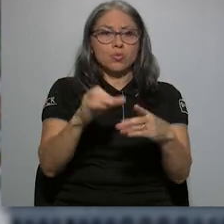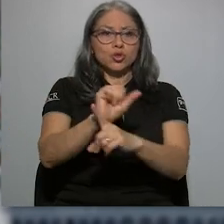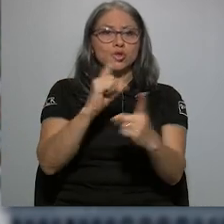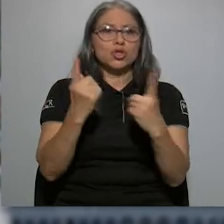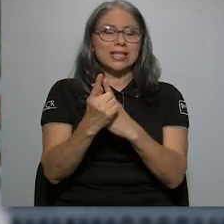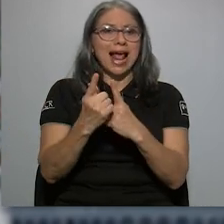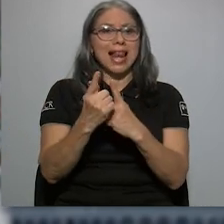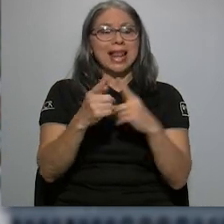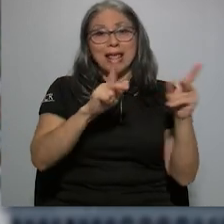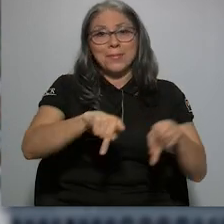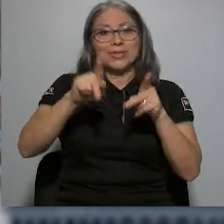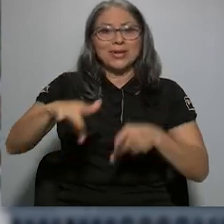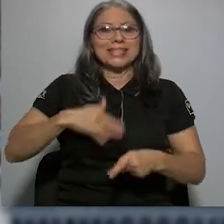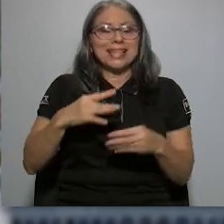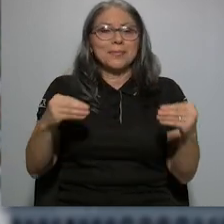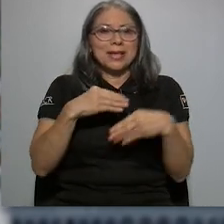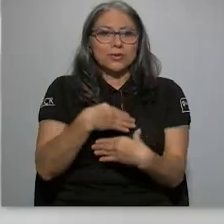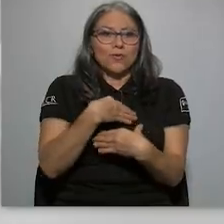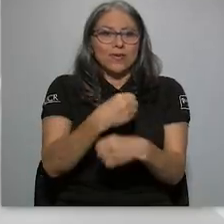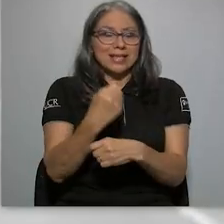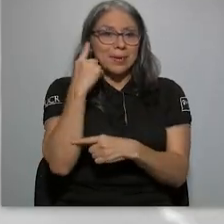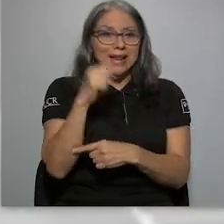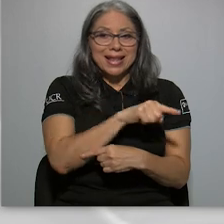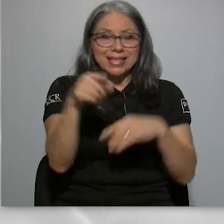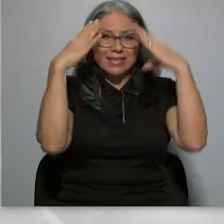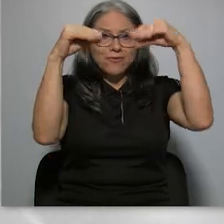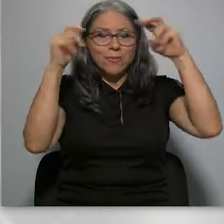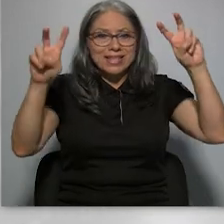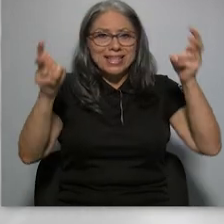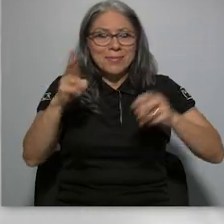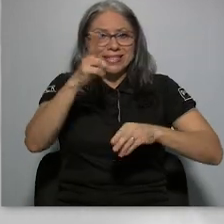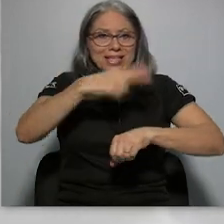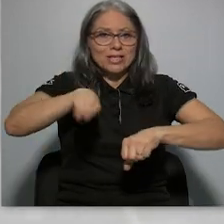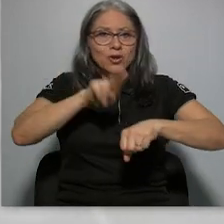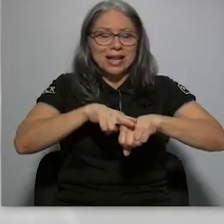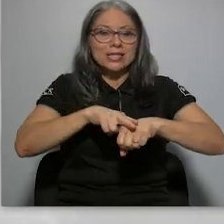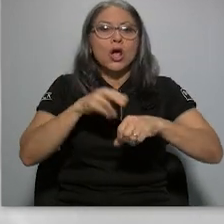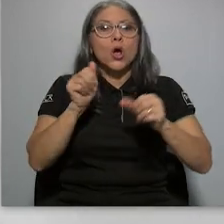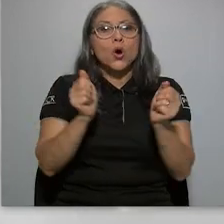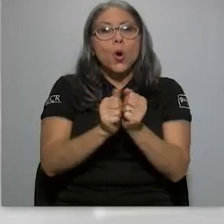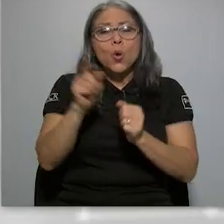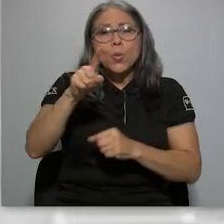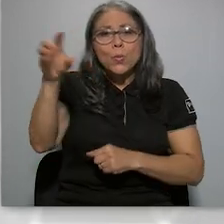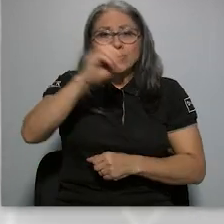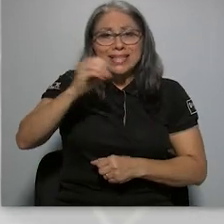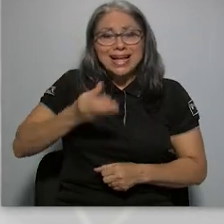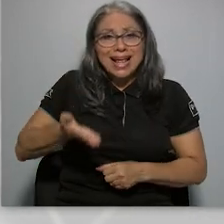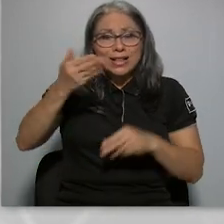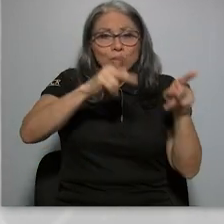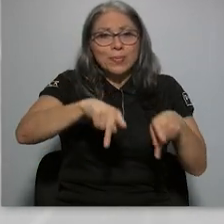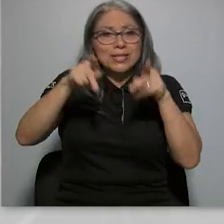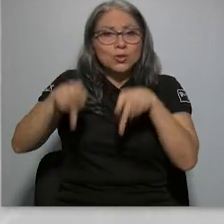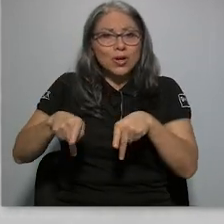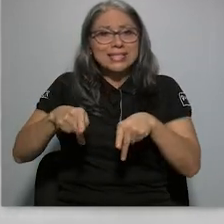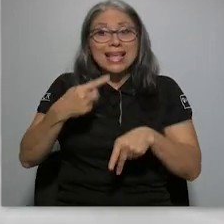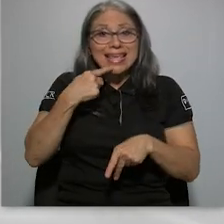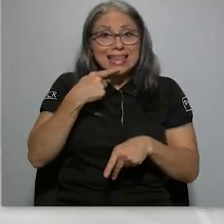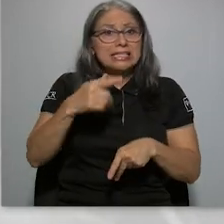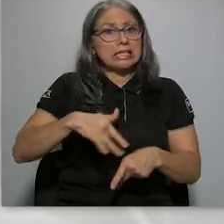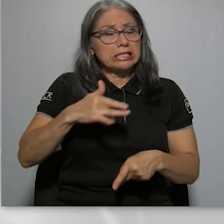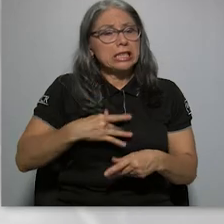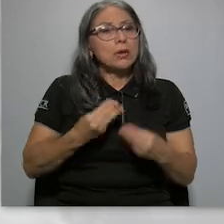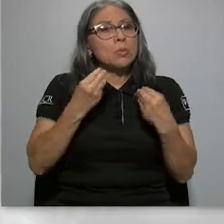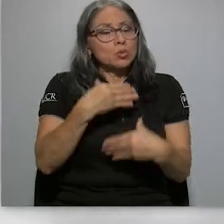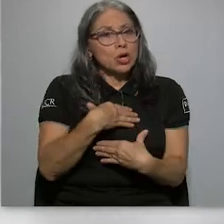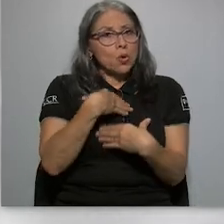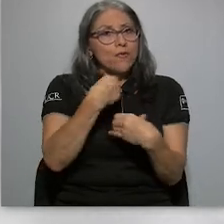informar sobre temas nacionales, con un 62,7% de personas que expresan un alto nivel de confianza